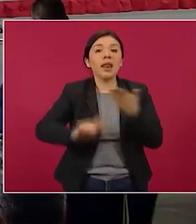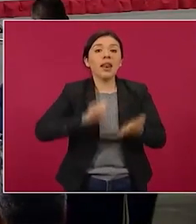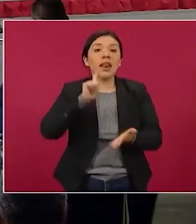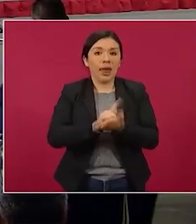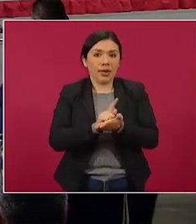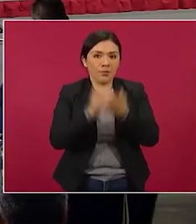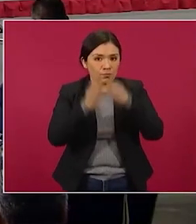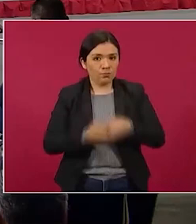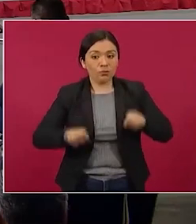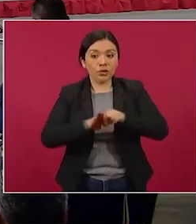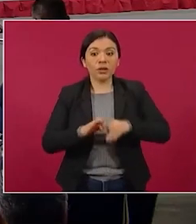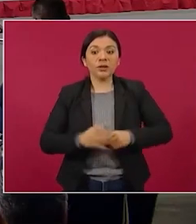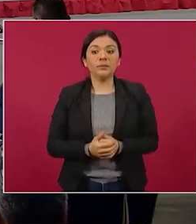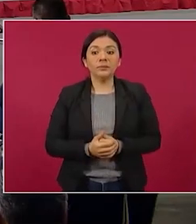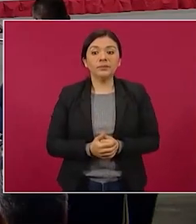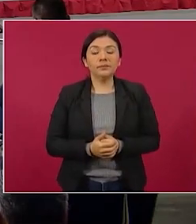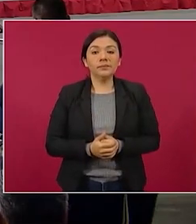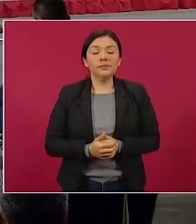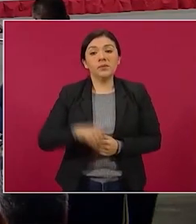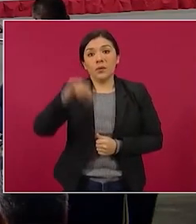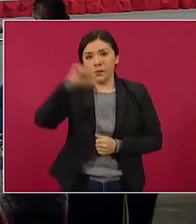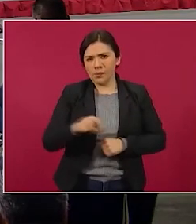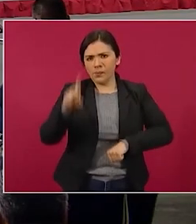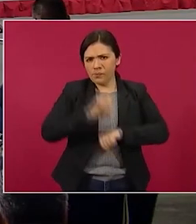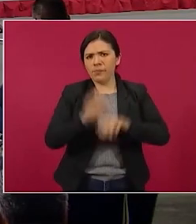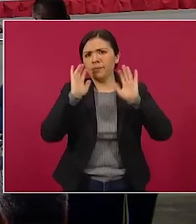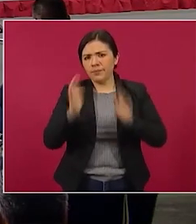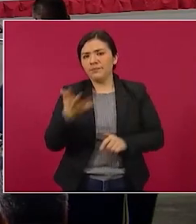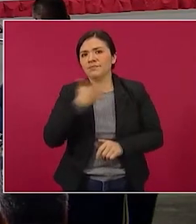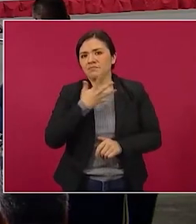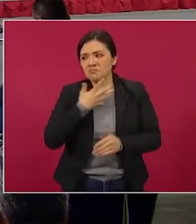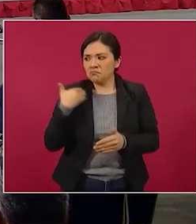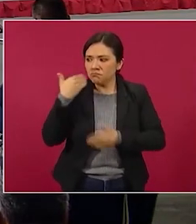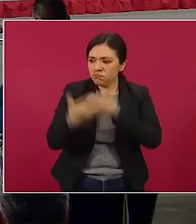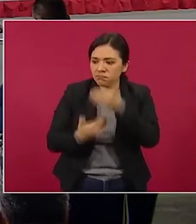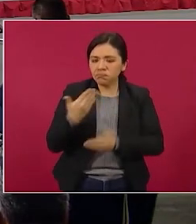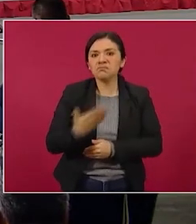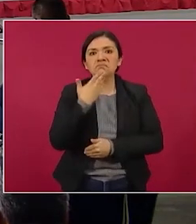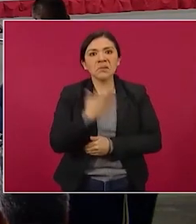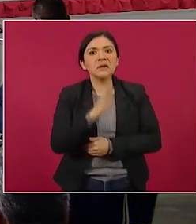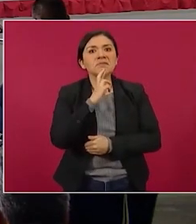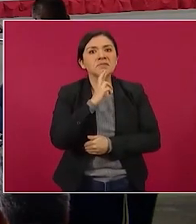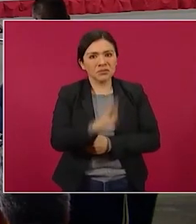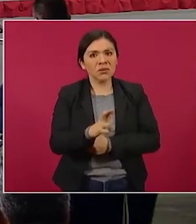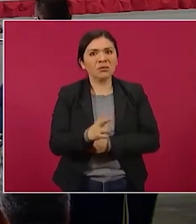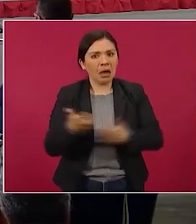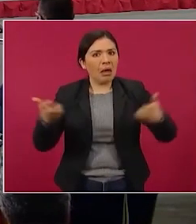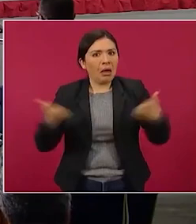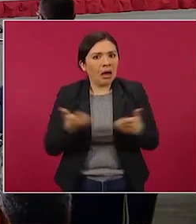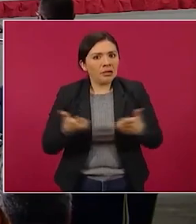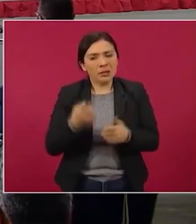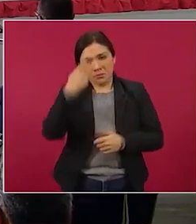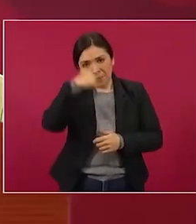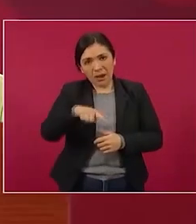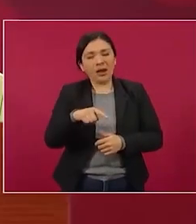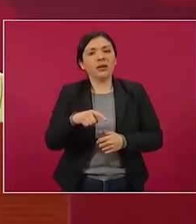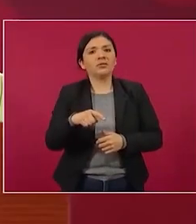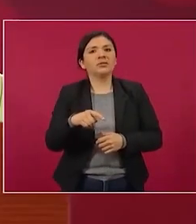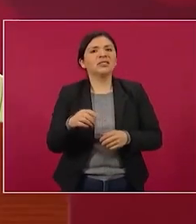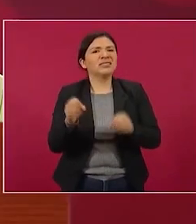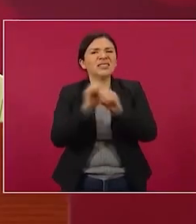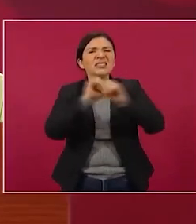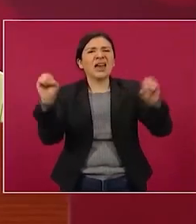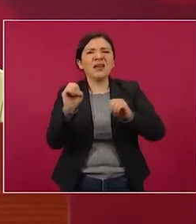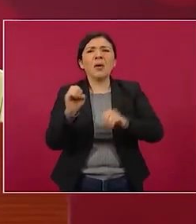Hoy estamos dando resultados a lo que realizamos para alcanzar cero